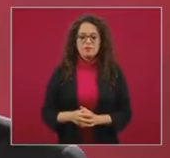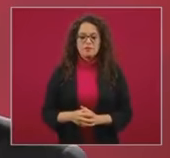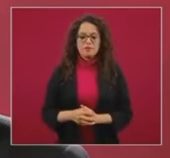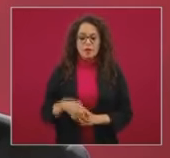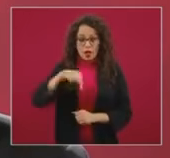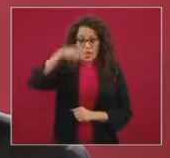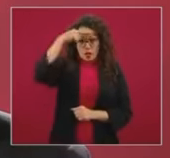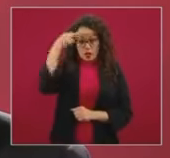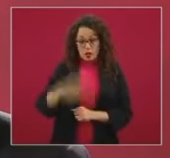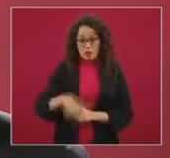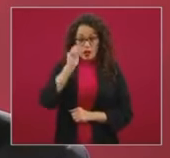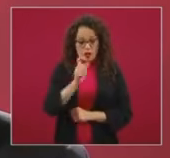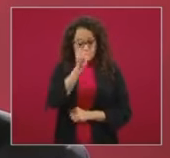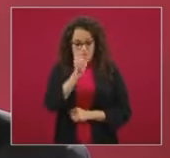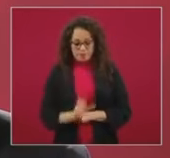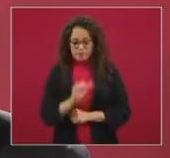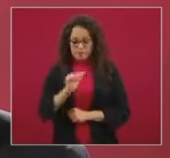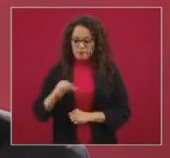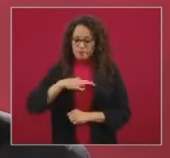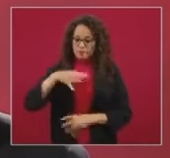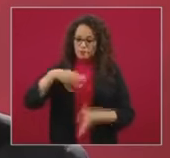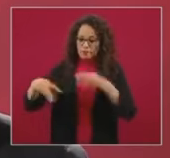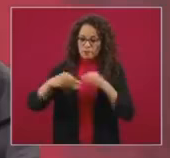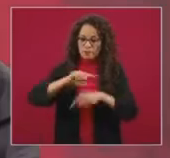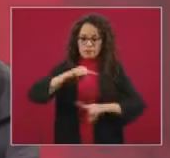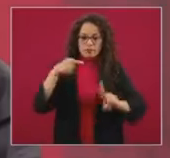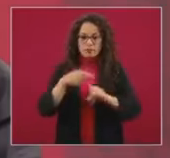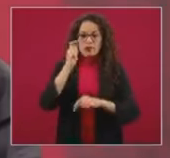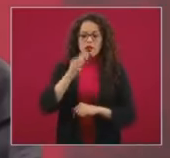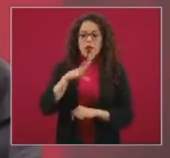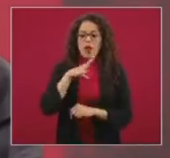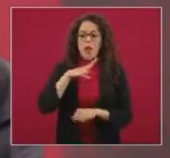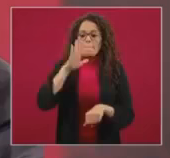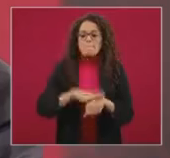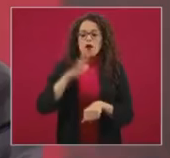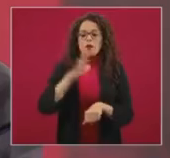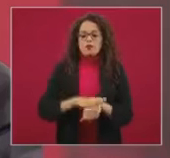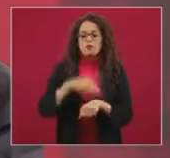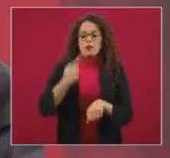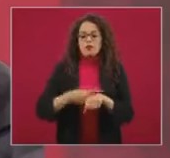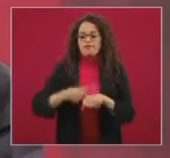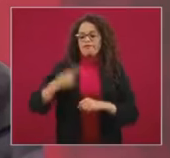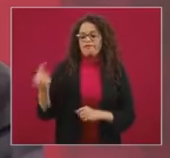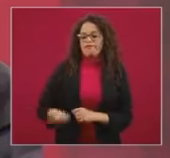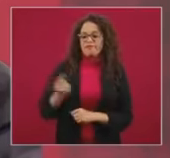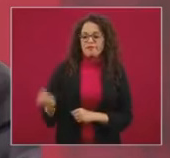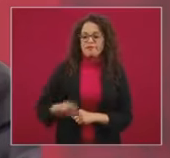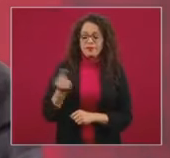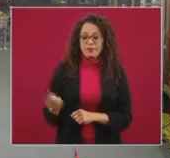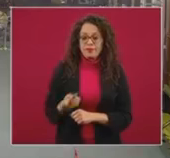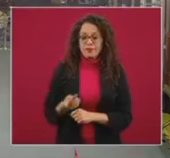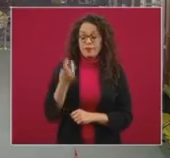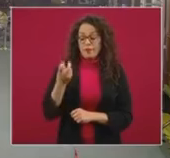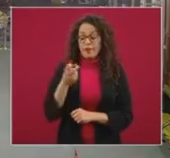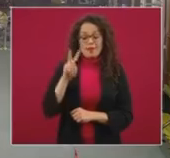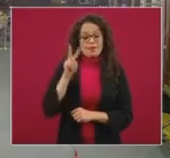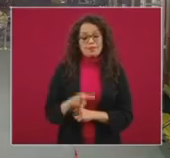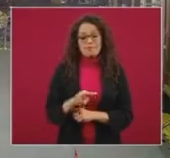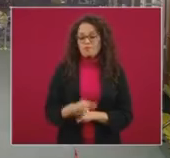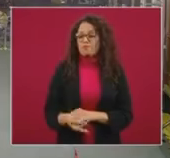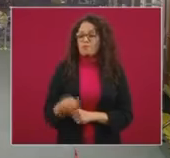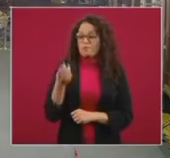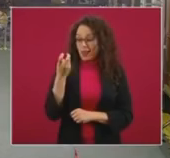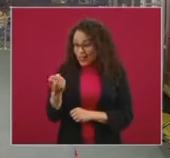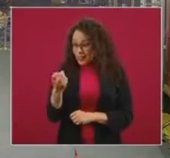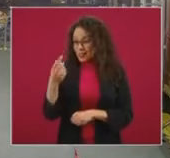México, que está caracterizado por un predominio de las enfermedades crónicas no transmisibles, que causa una enorme mortalidad,